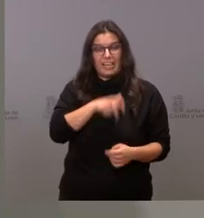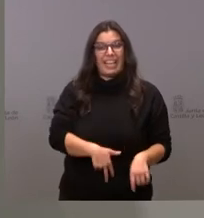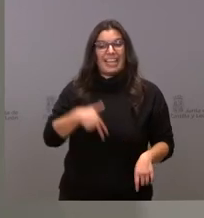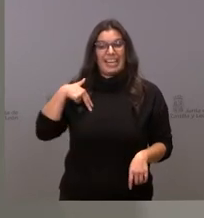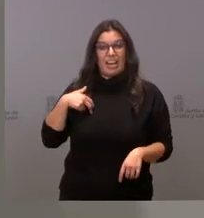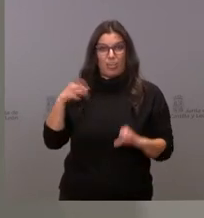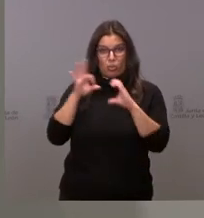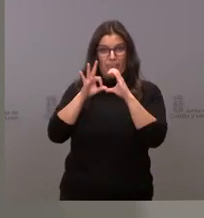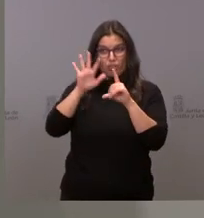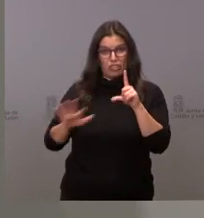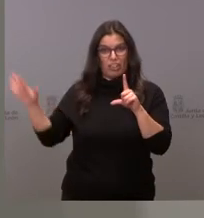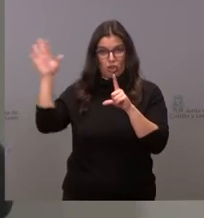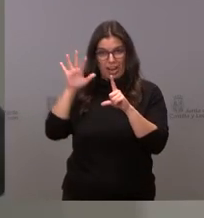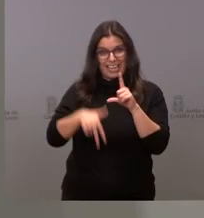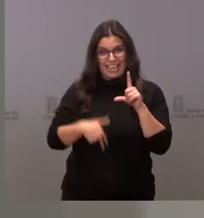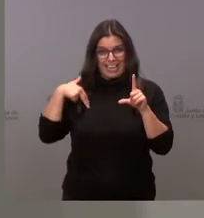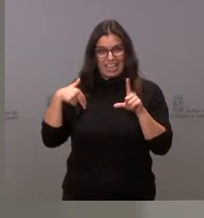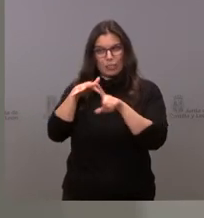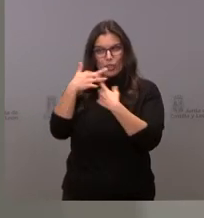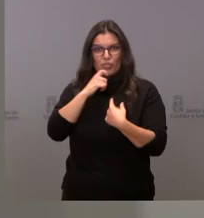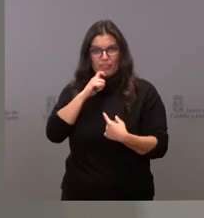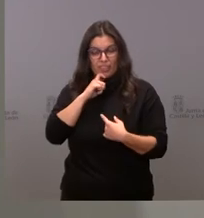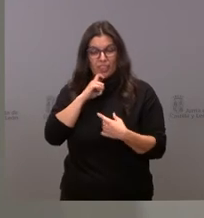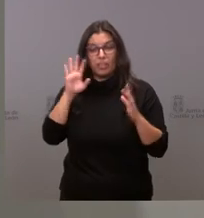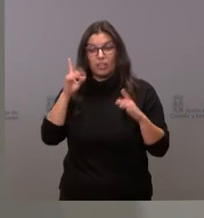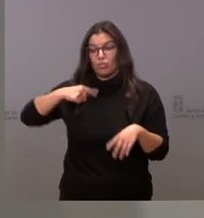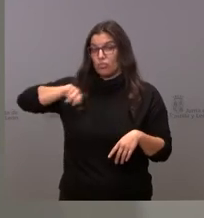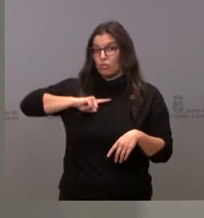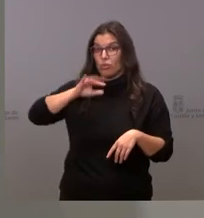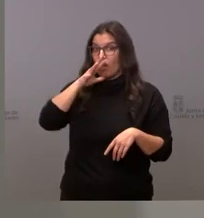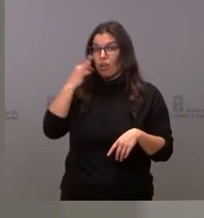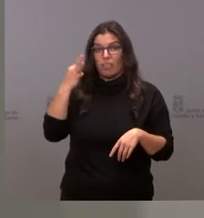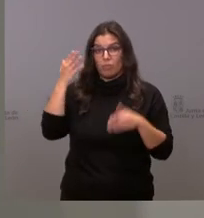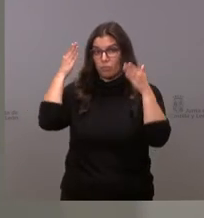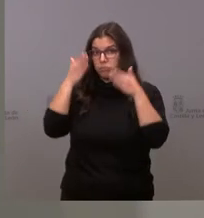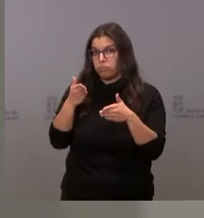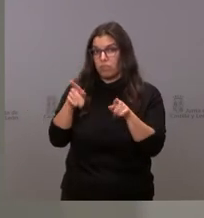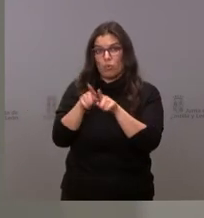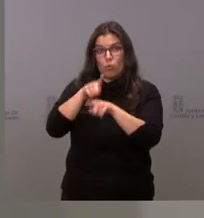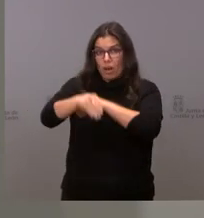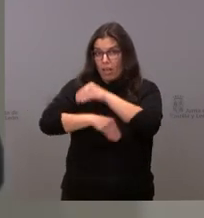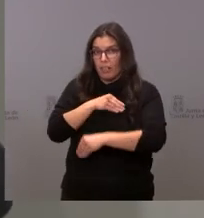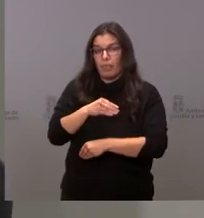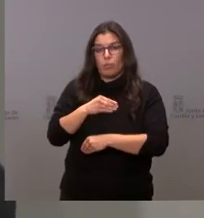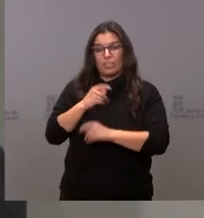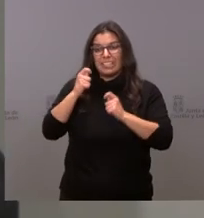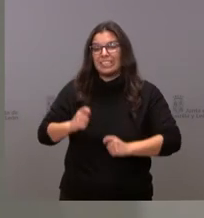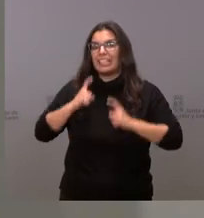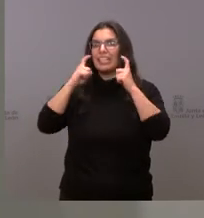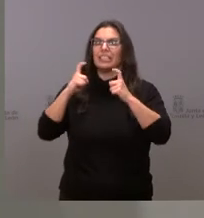de la nación a nivel nacional y nuestro trabajo tiene que ser el que está haciendo que es dar estabilidad